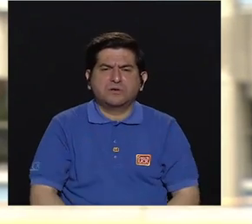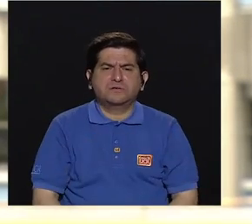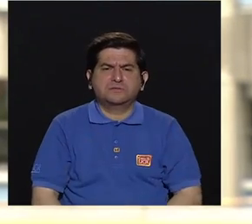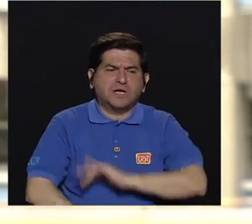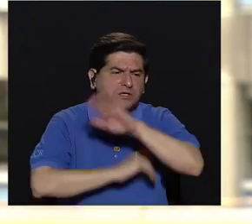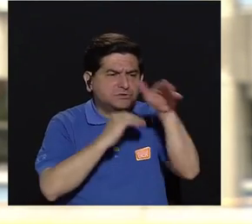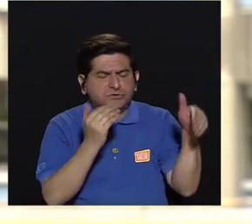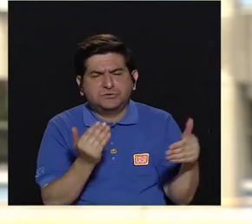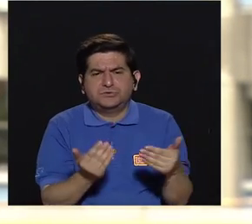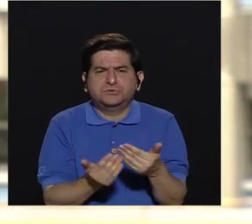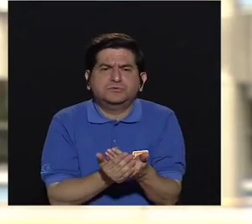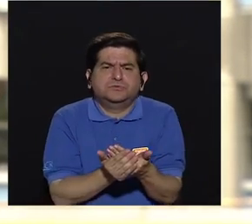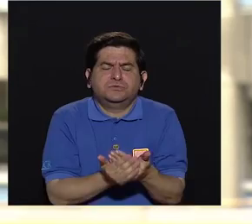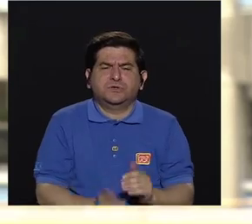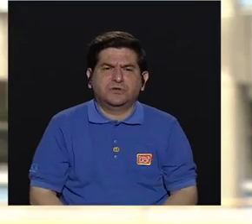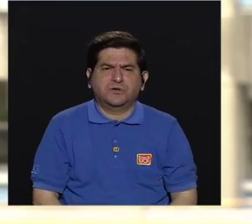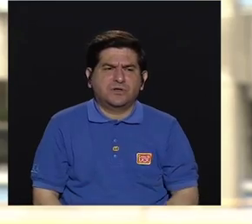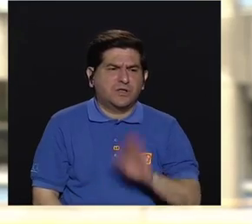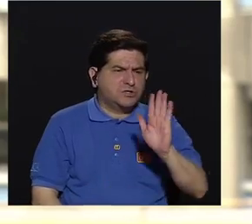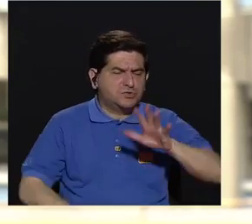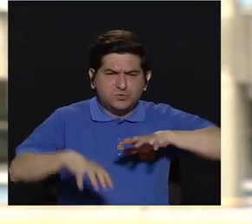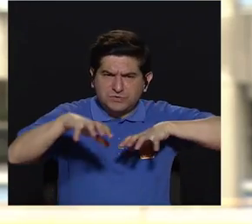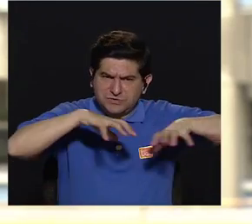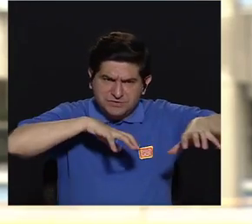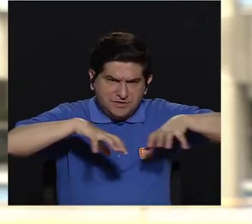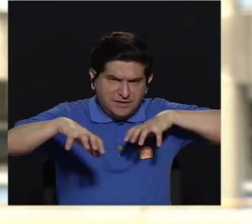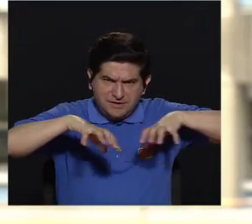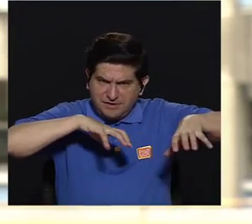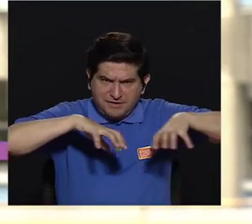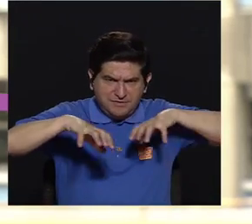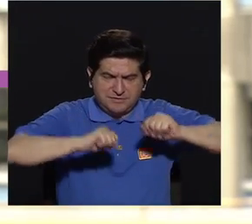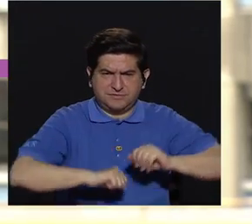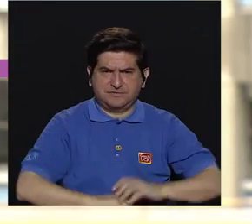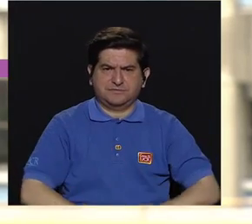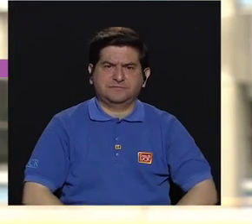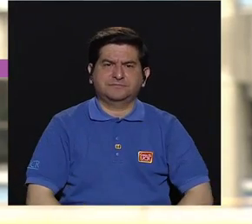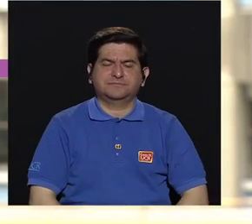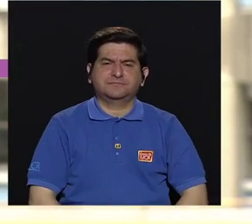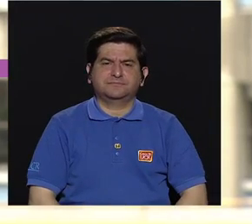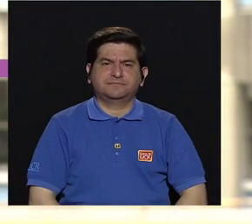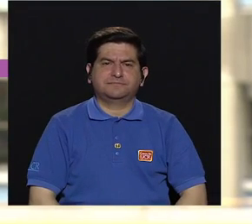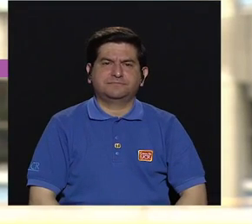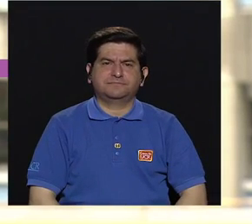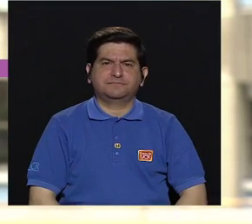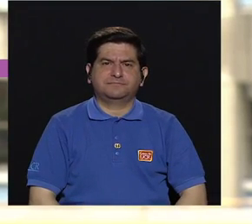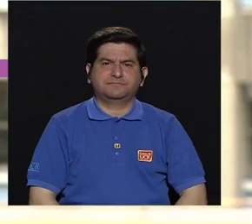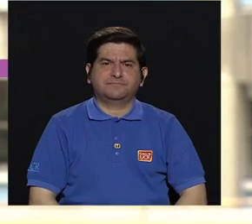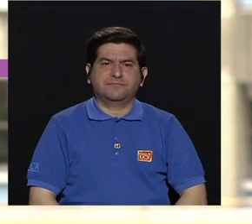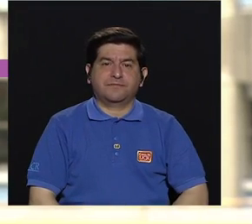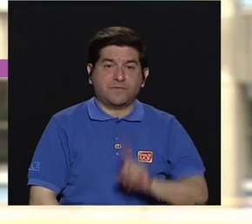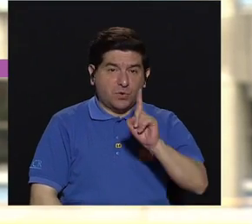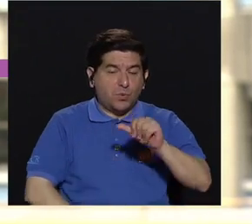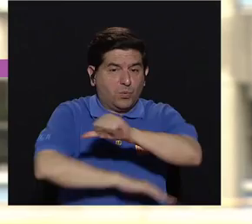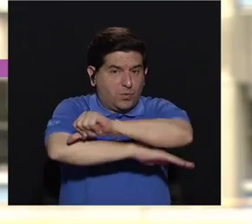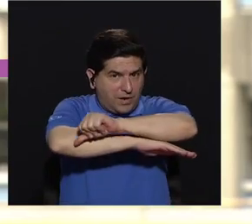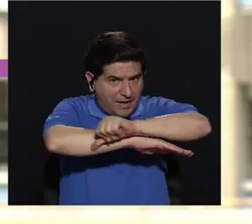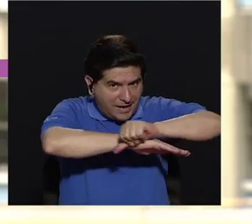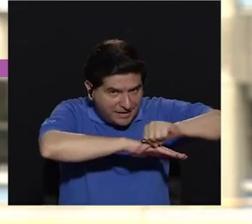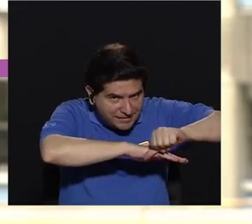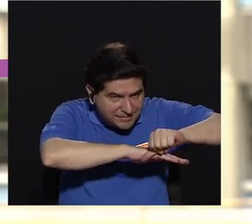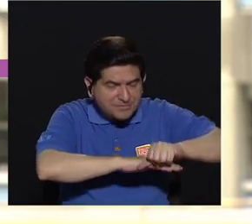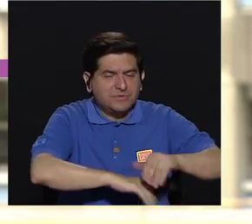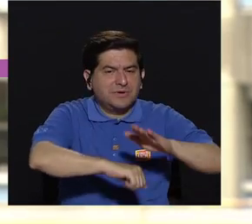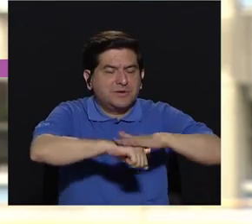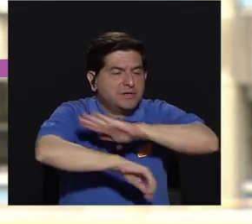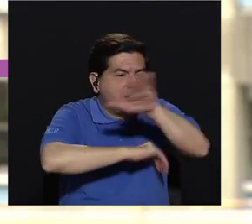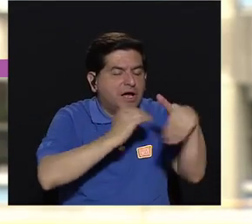actividades completas, sino que una arquitectura